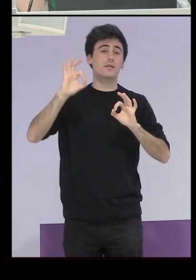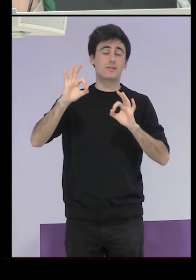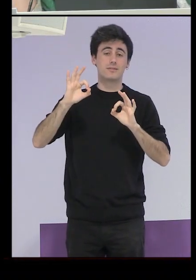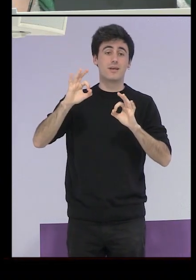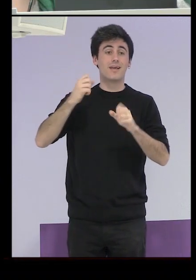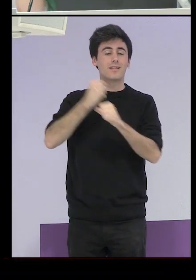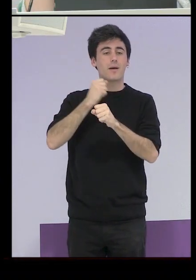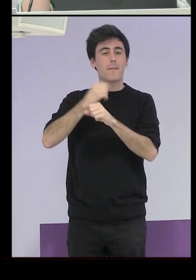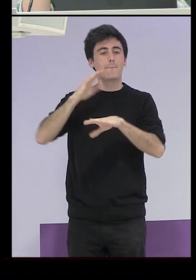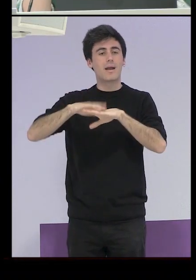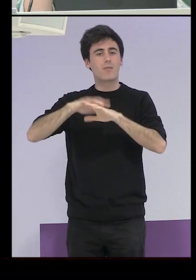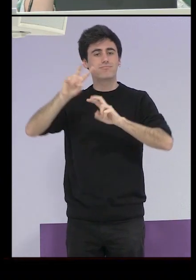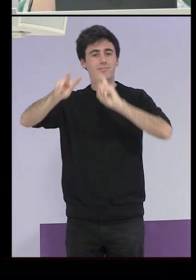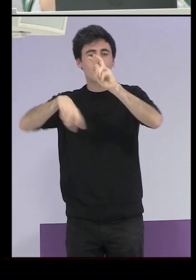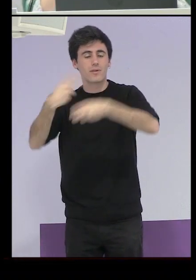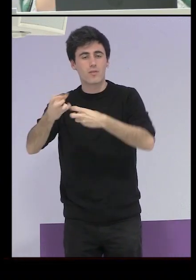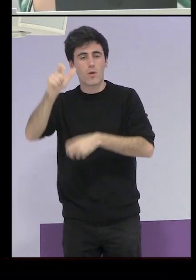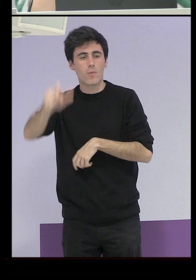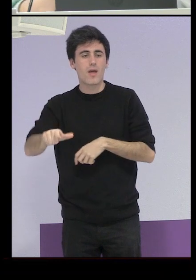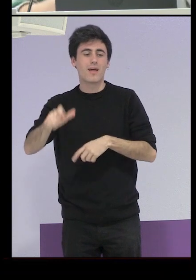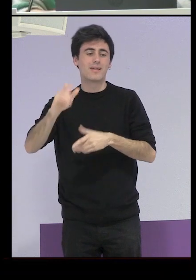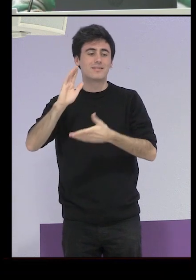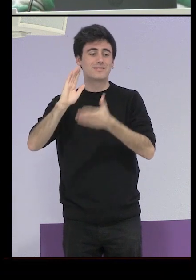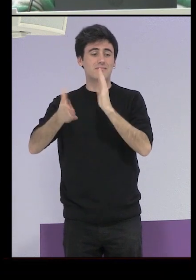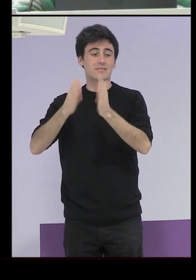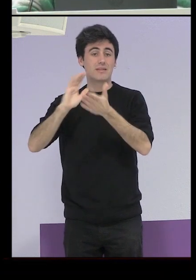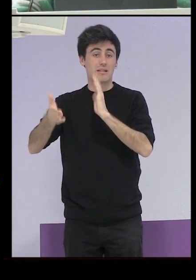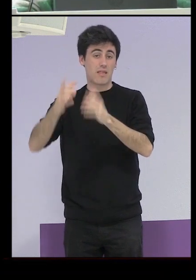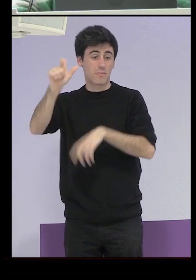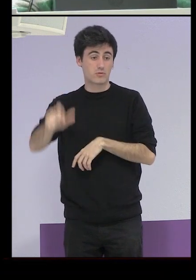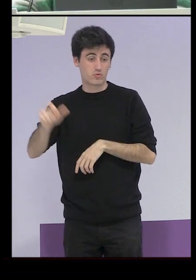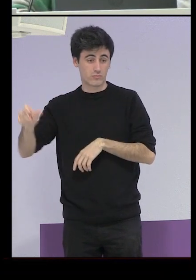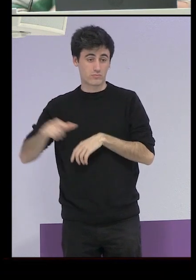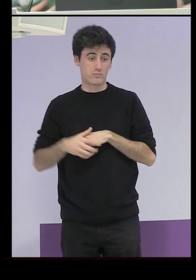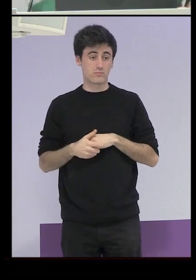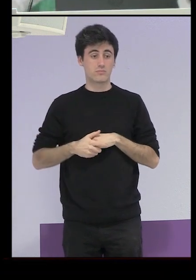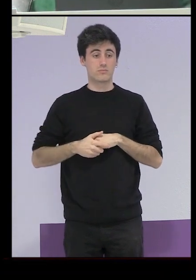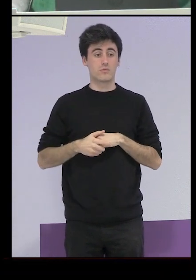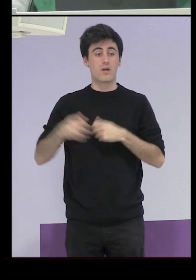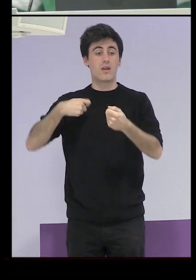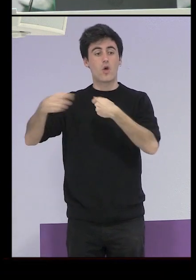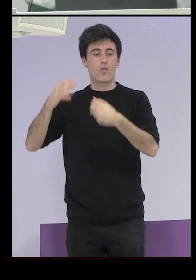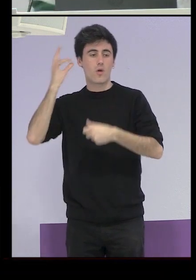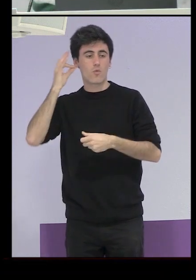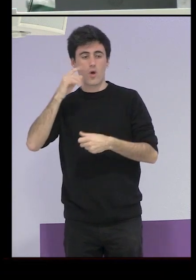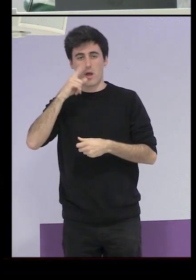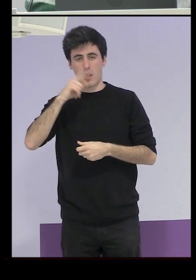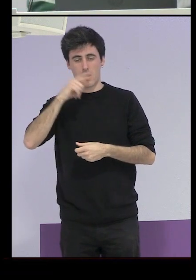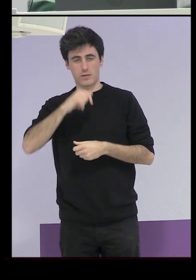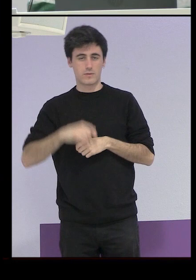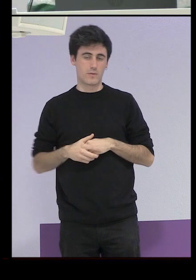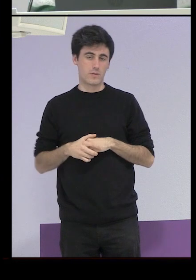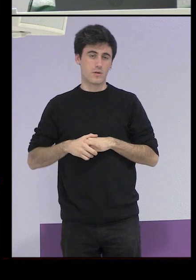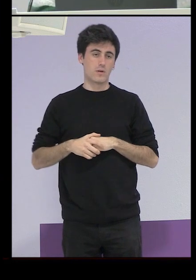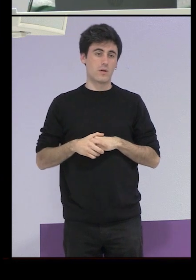por la erradicación de lo que entonces se llamaba la trata de blancas, expresión que llega a la hora de referirse a las mujeres que ejercían la prostitución en